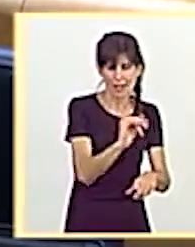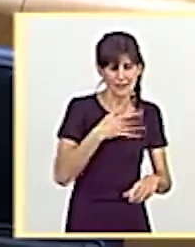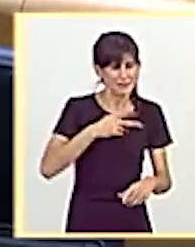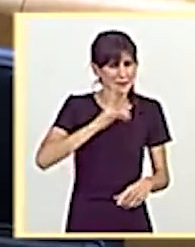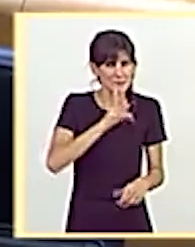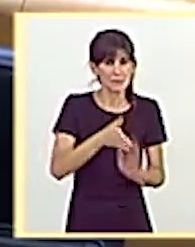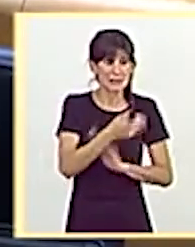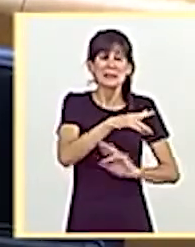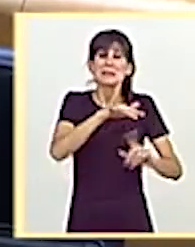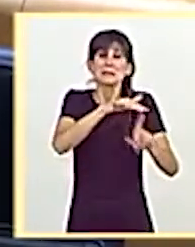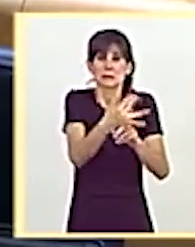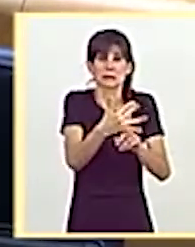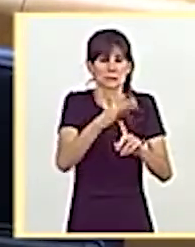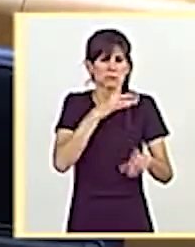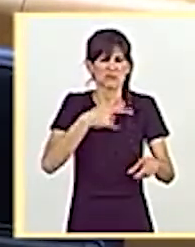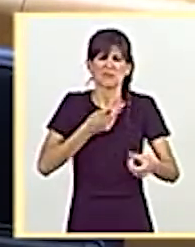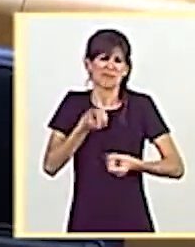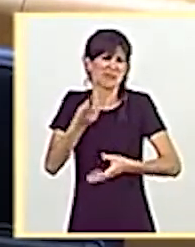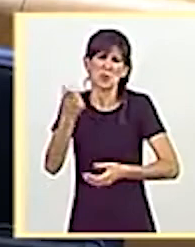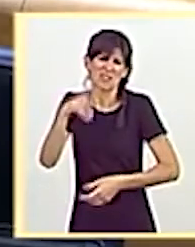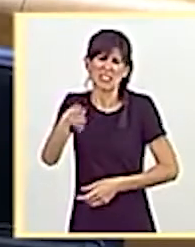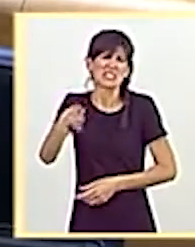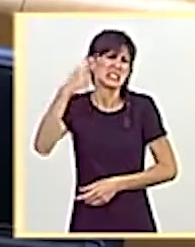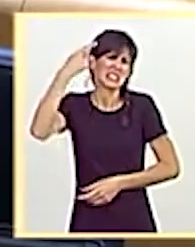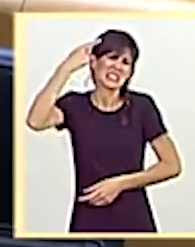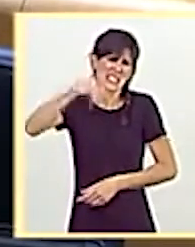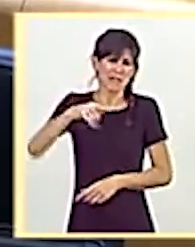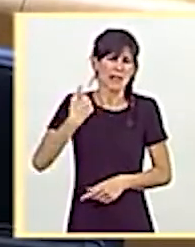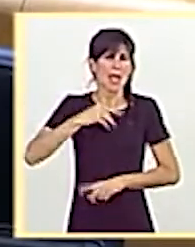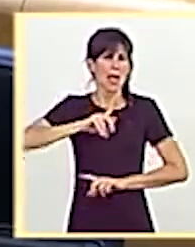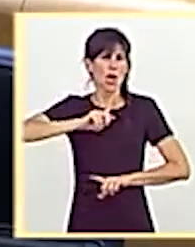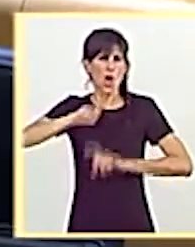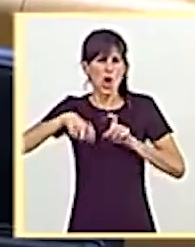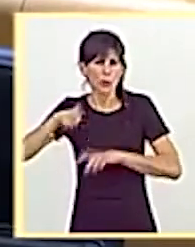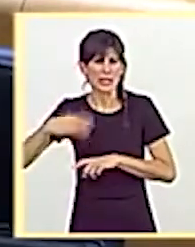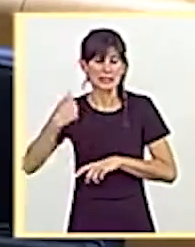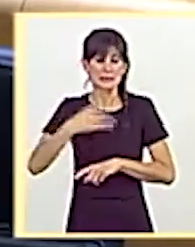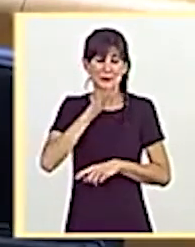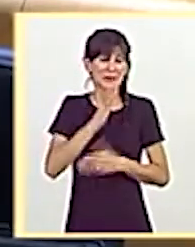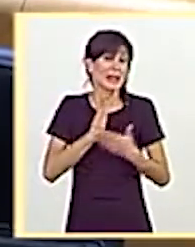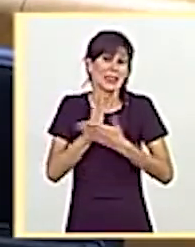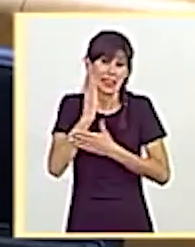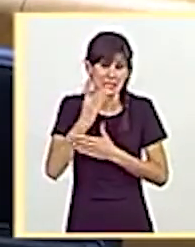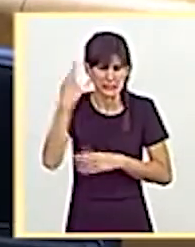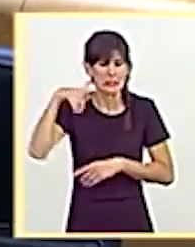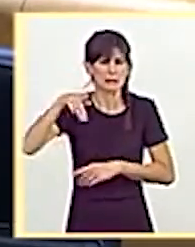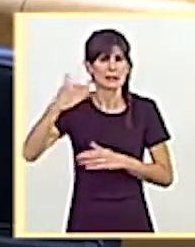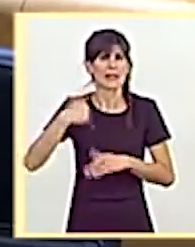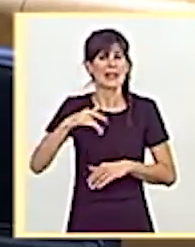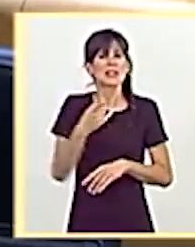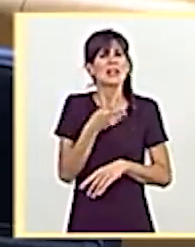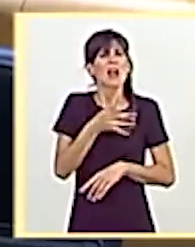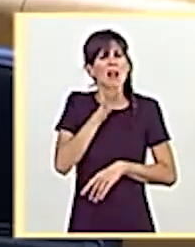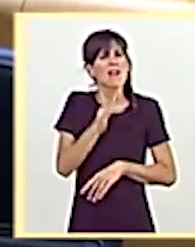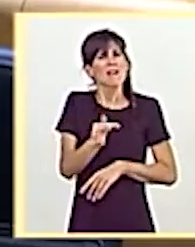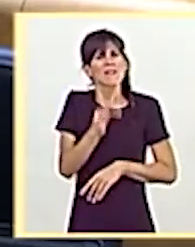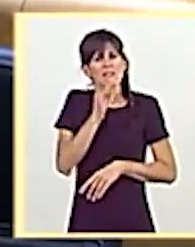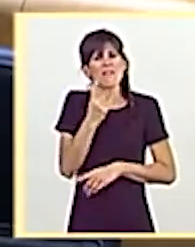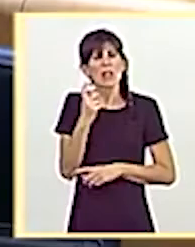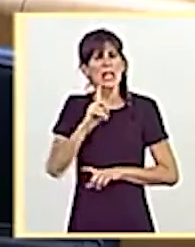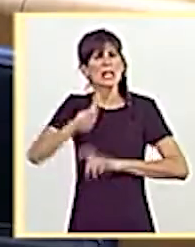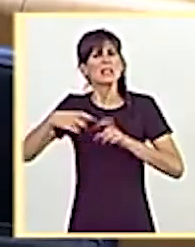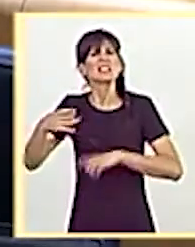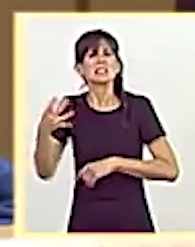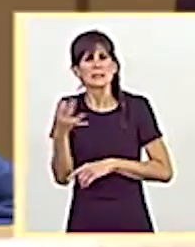les voy a decir, porque usted ya lo sabe, las obras que se hicieron y lo que quedó pendiente, básicamente lo que queda pendiente es una cuestión